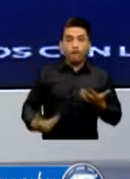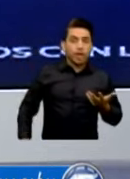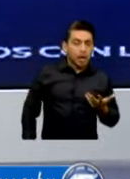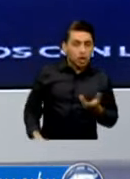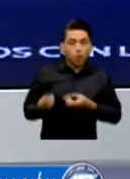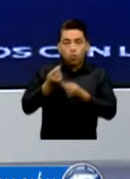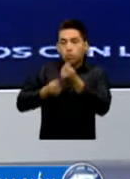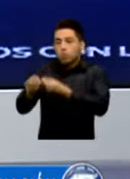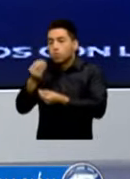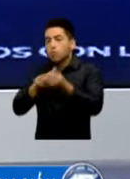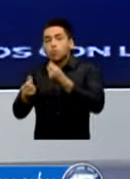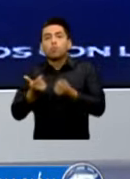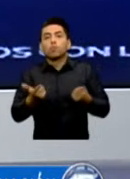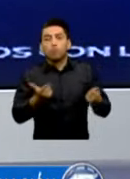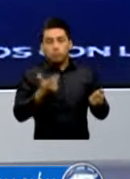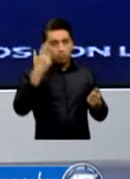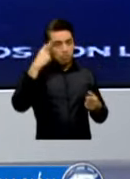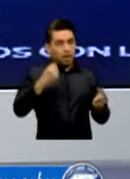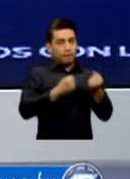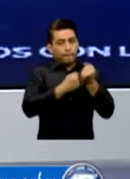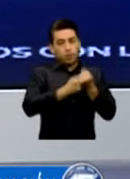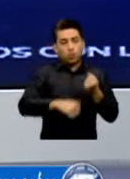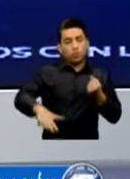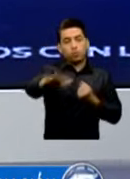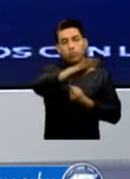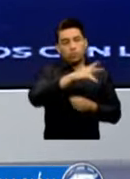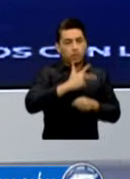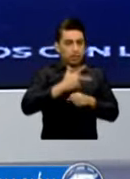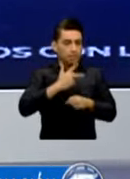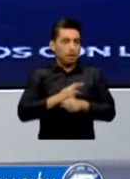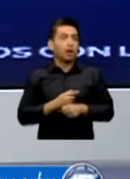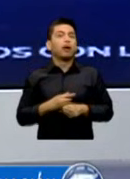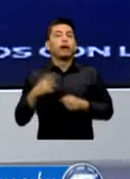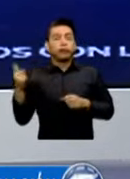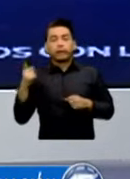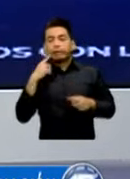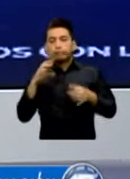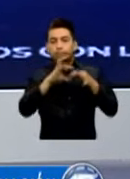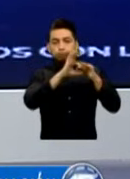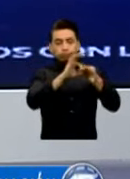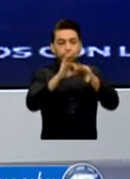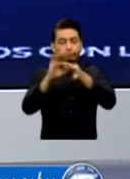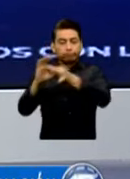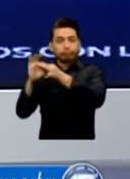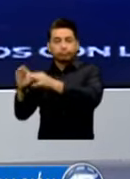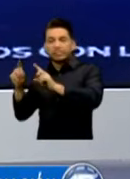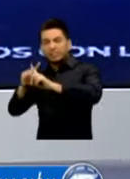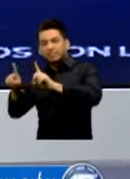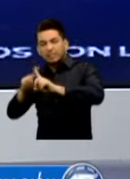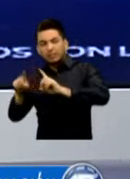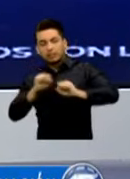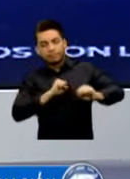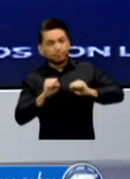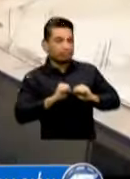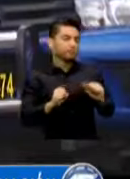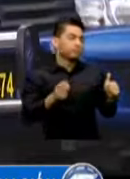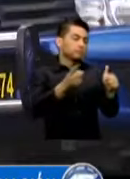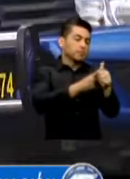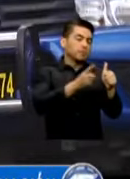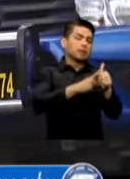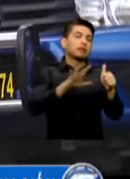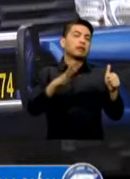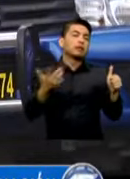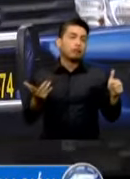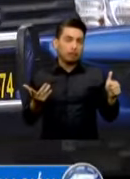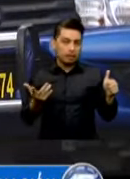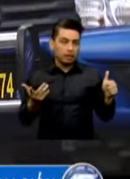esta Estrategia Es una estrategia Articulada De varias acciones Y la primera Es Constituye La